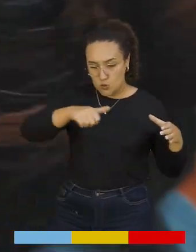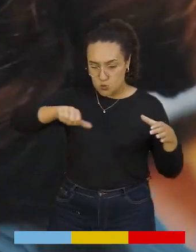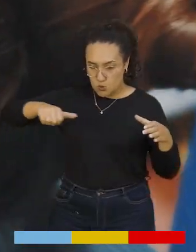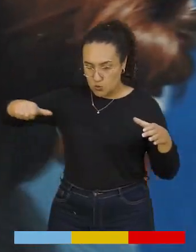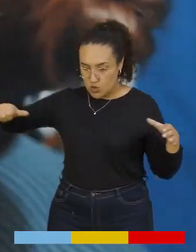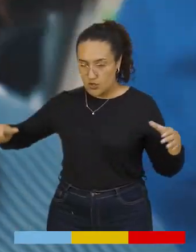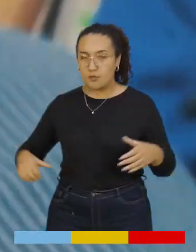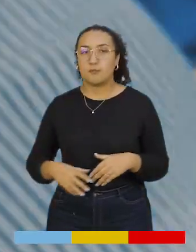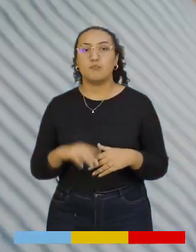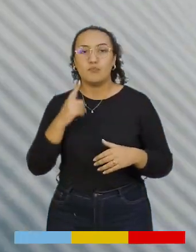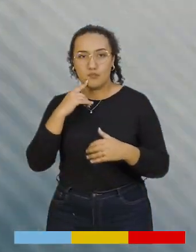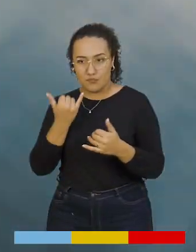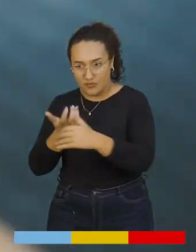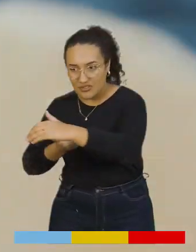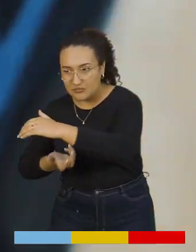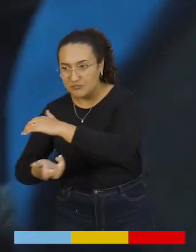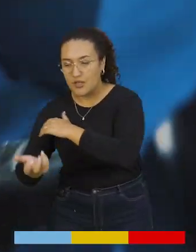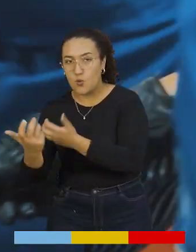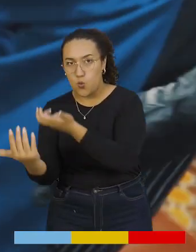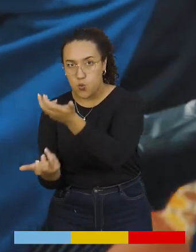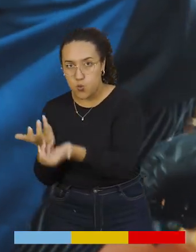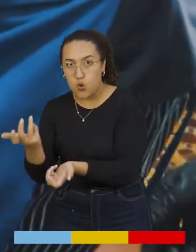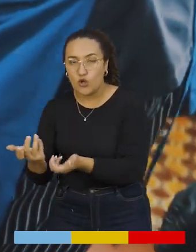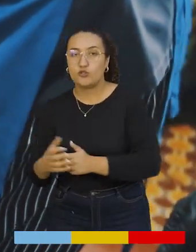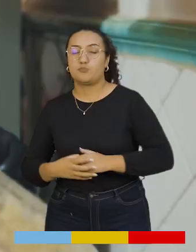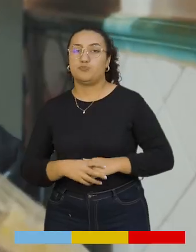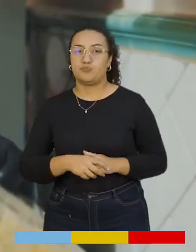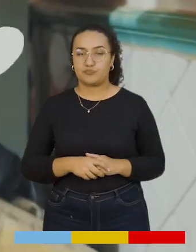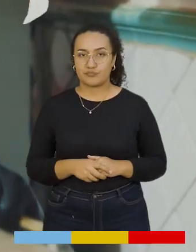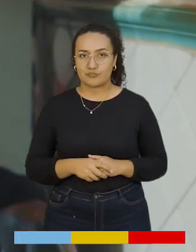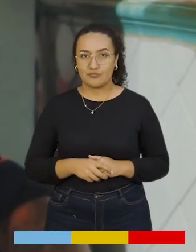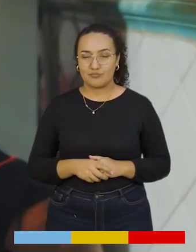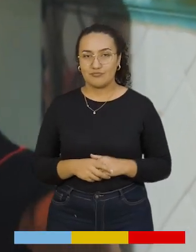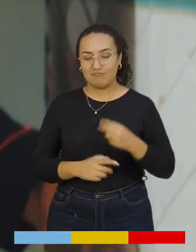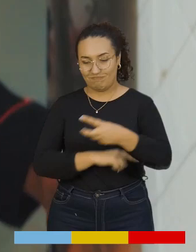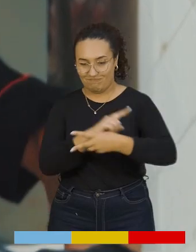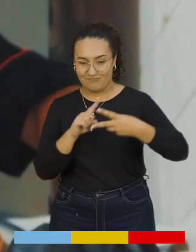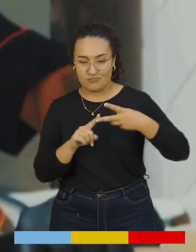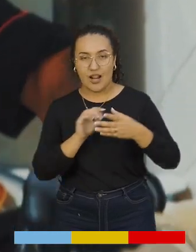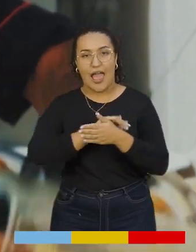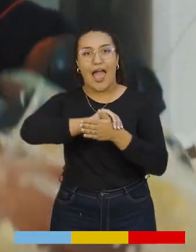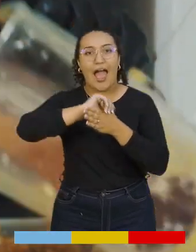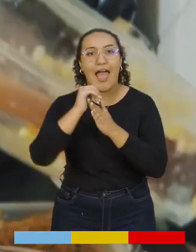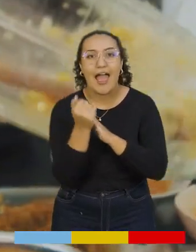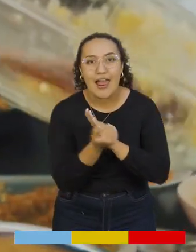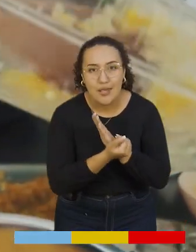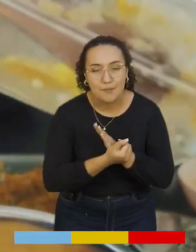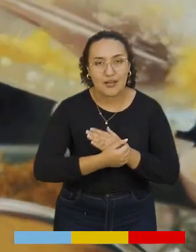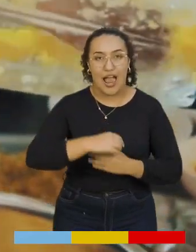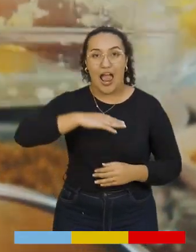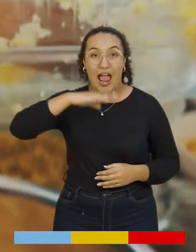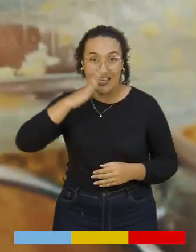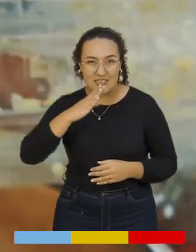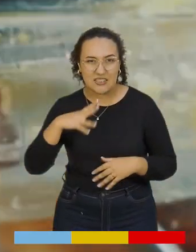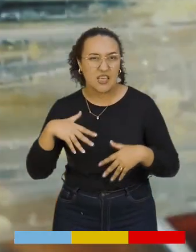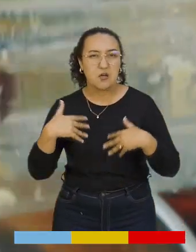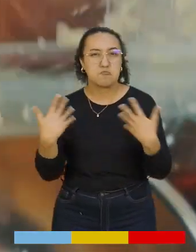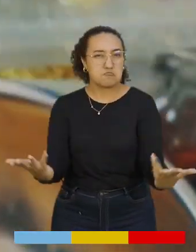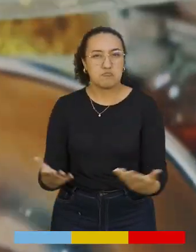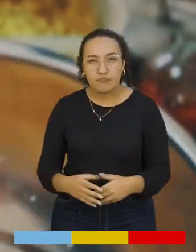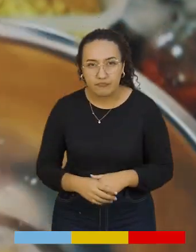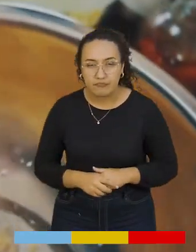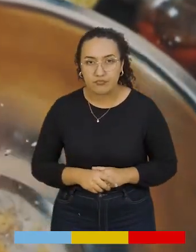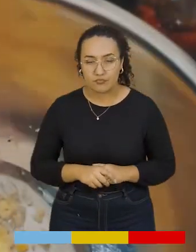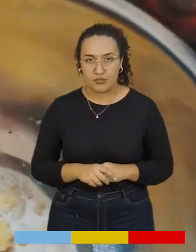grados durante 25 minutos. Y sigamos con la siguiente preparación, arepa ácida. Ok, bueno, para la arepa